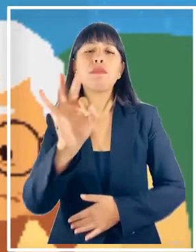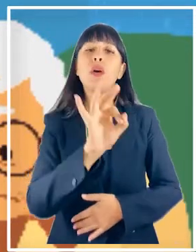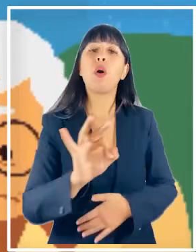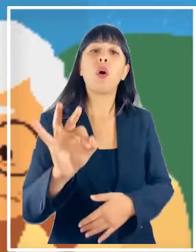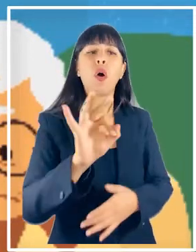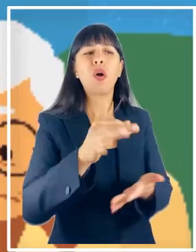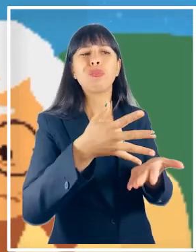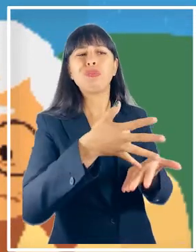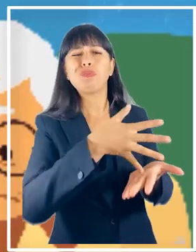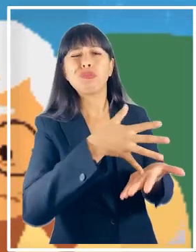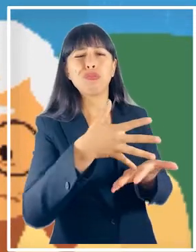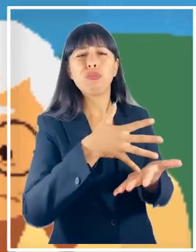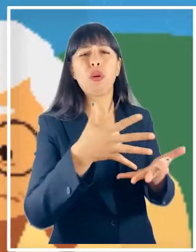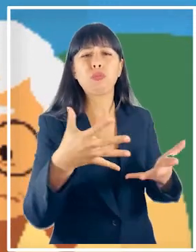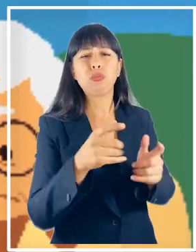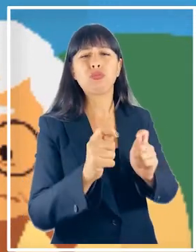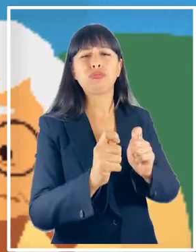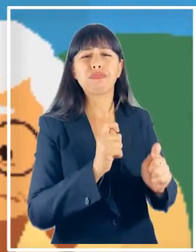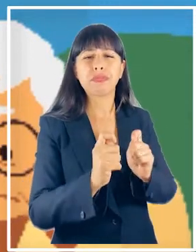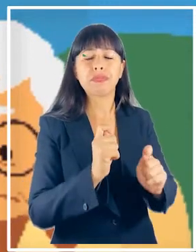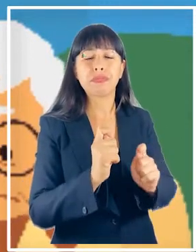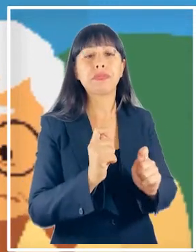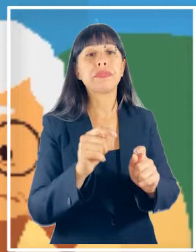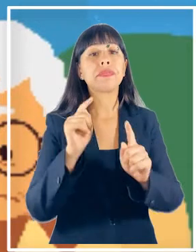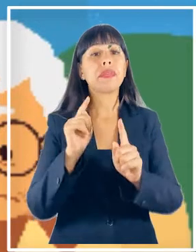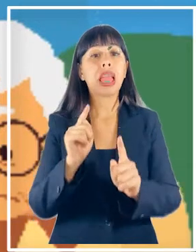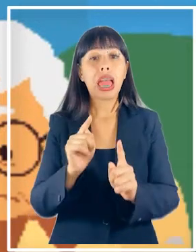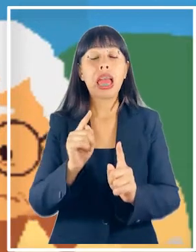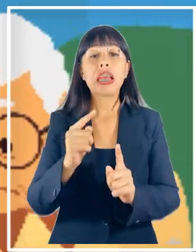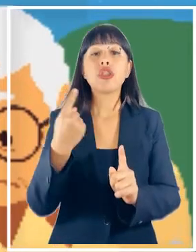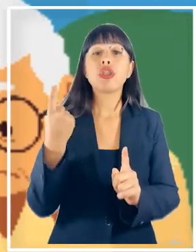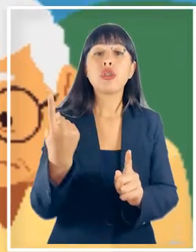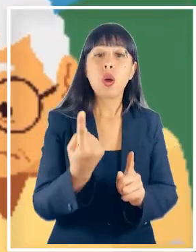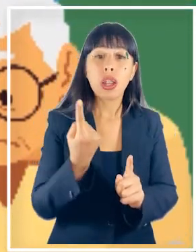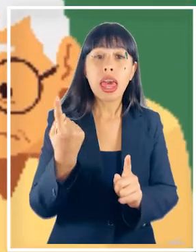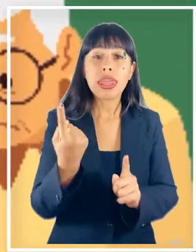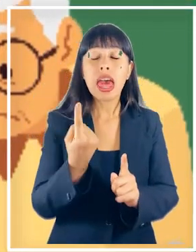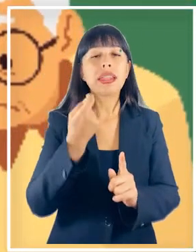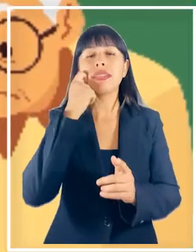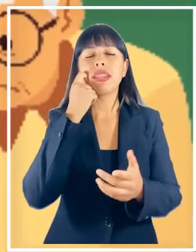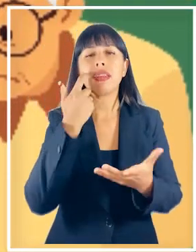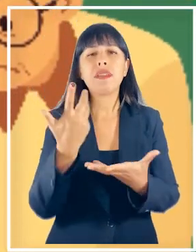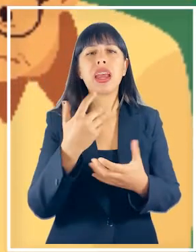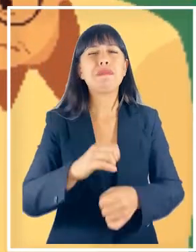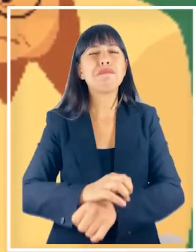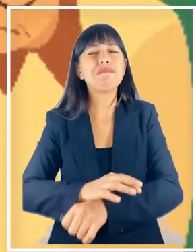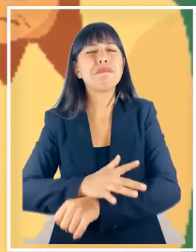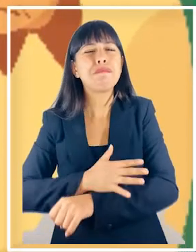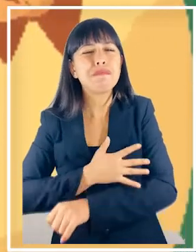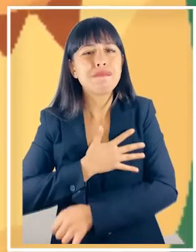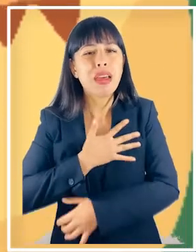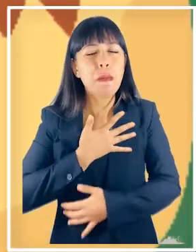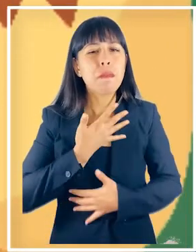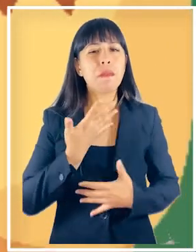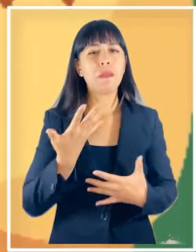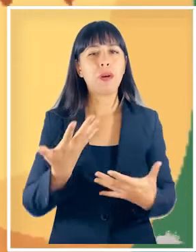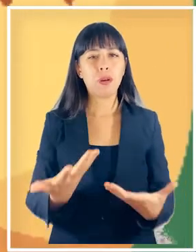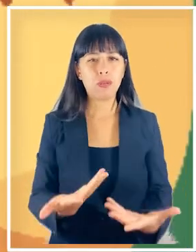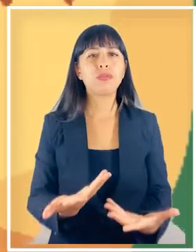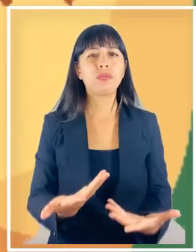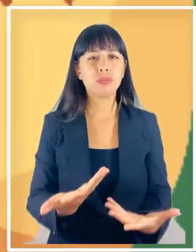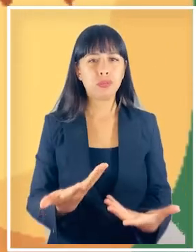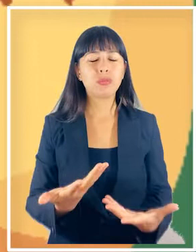de extrema vulnerabilidad la soledad en general tiene que ver más que nada con una percepción con un